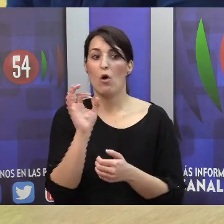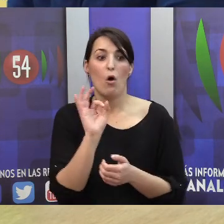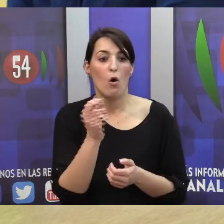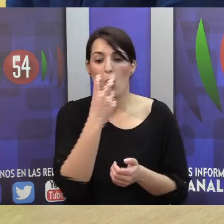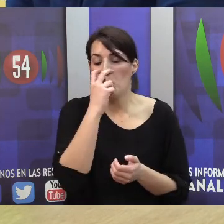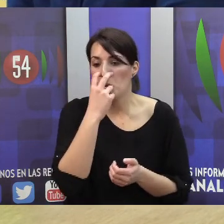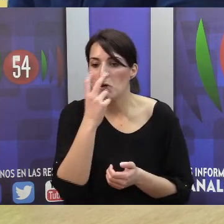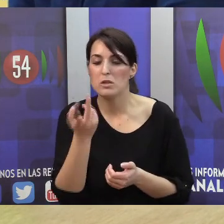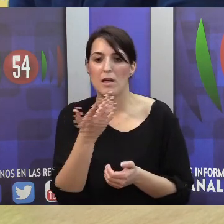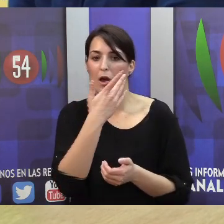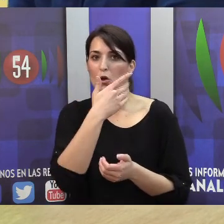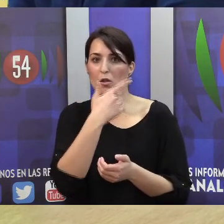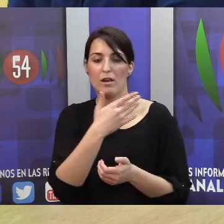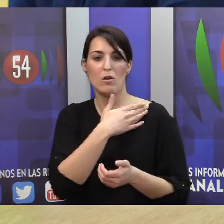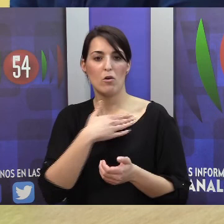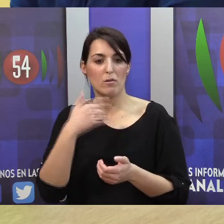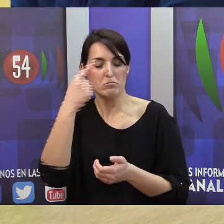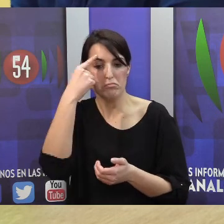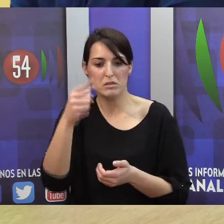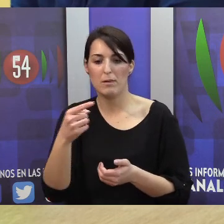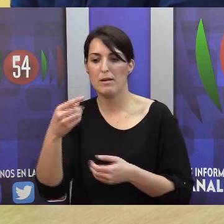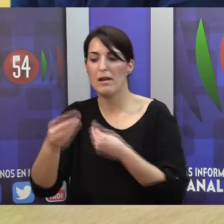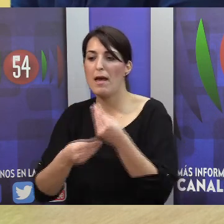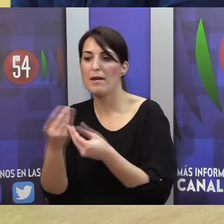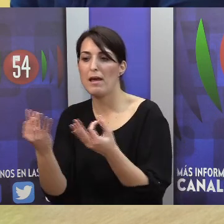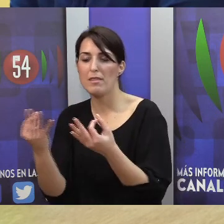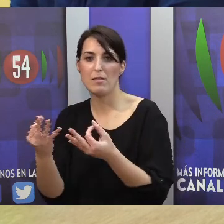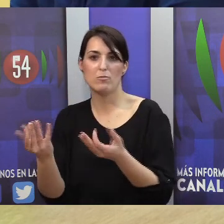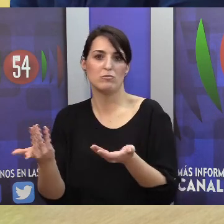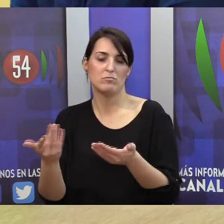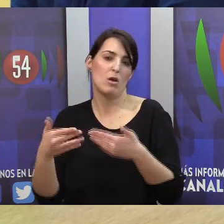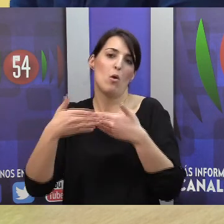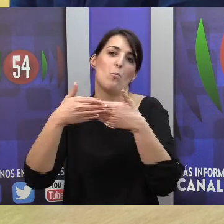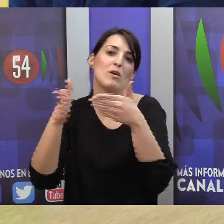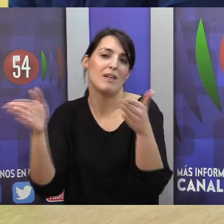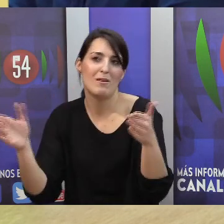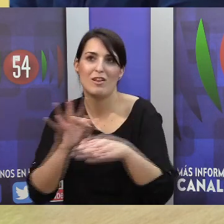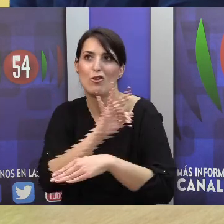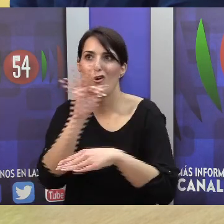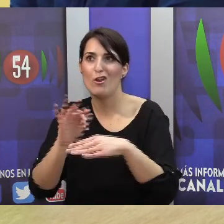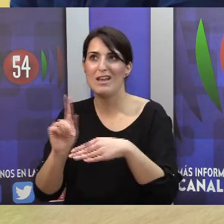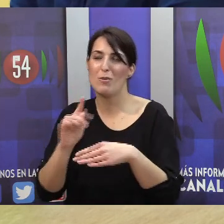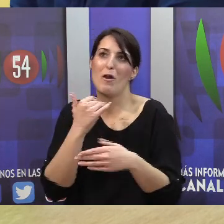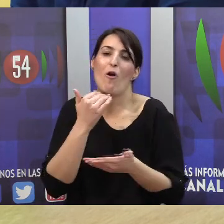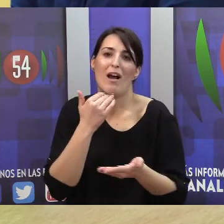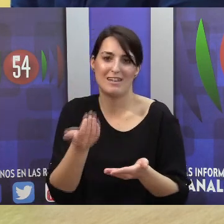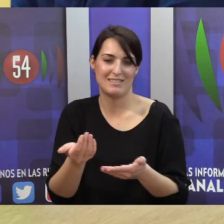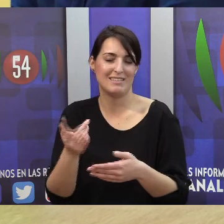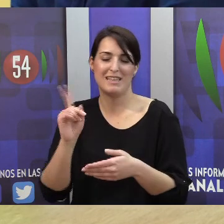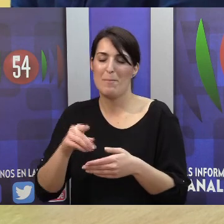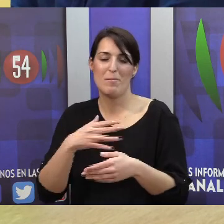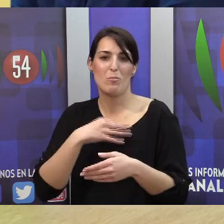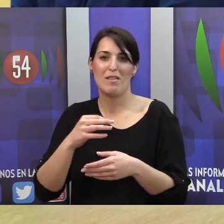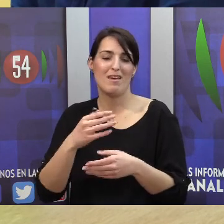conocernos, y quieren saber lo que hacemos por allí, no estamos de puertas abiertas todo el día, pero casi casi, y casi casi podemos invitar a café,